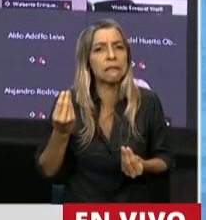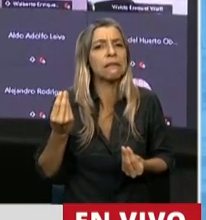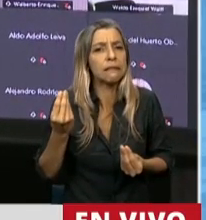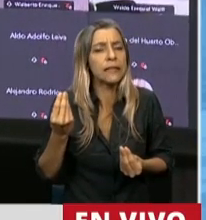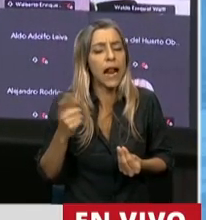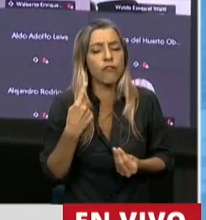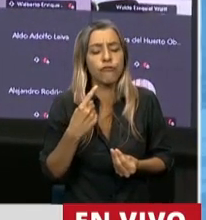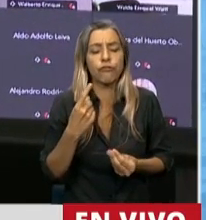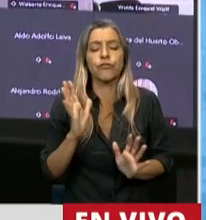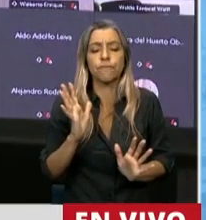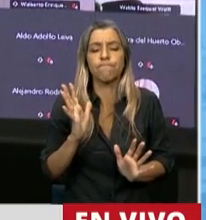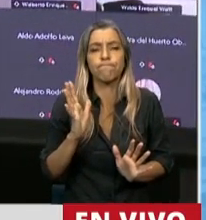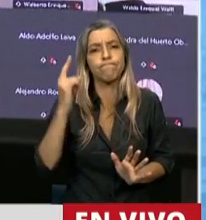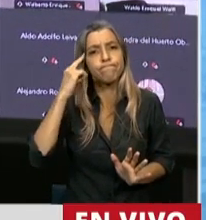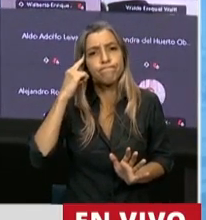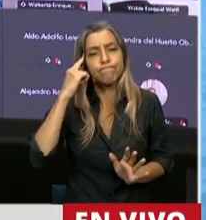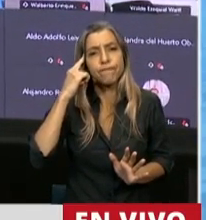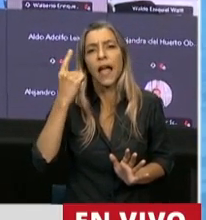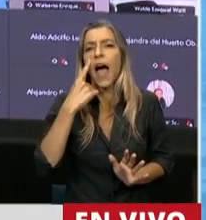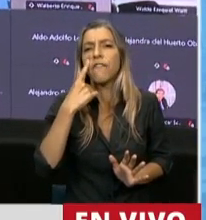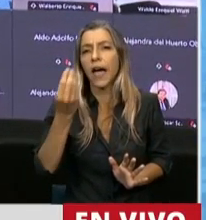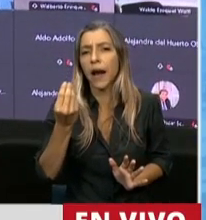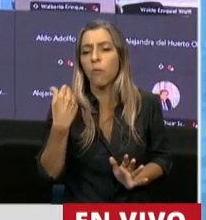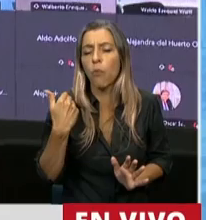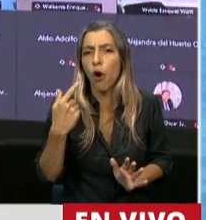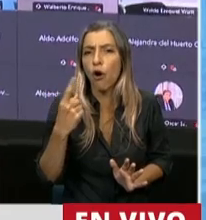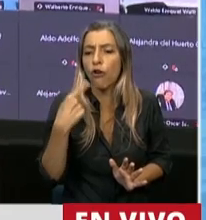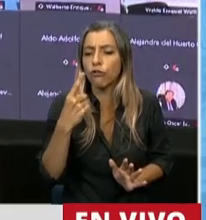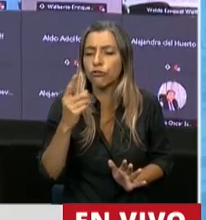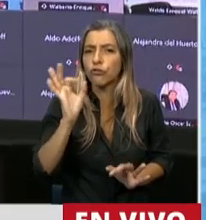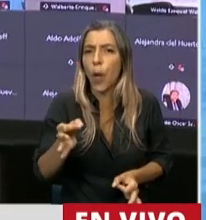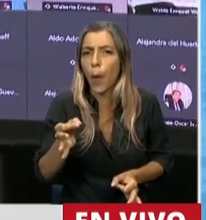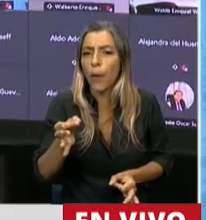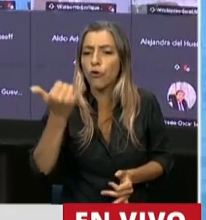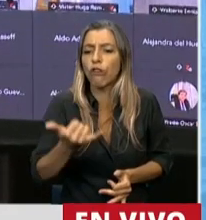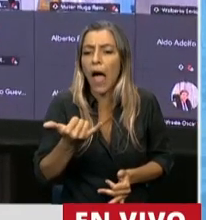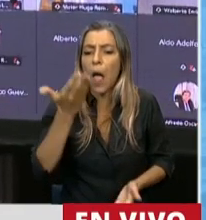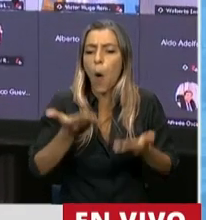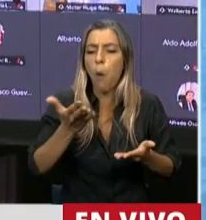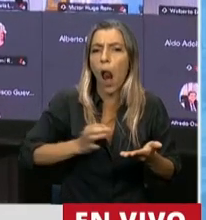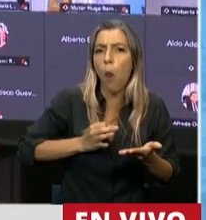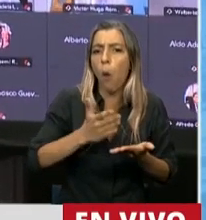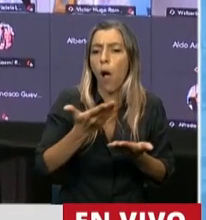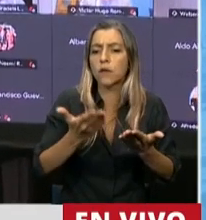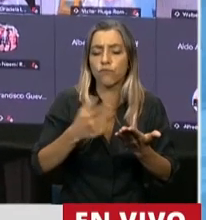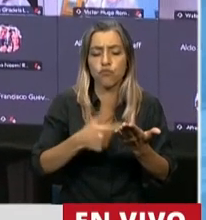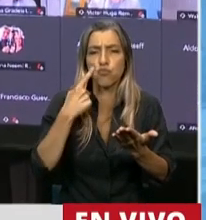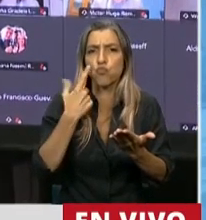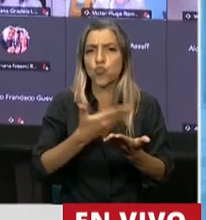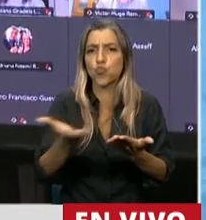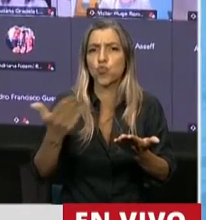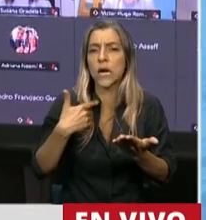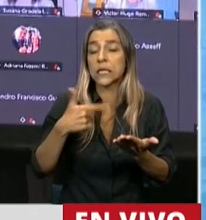es que las evaluaciones no nos demuestran que estamos cada vez mejor. Todo lo contrario.